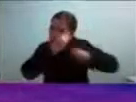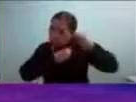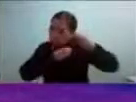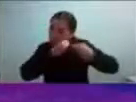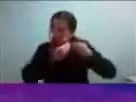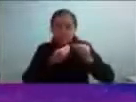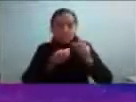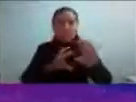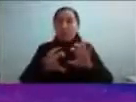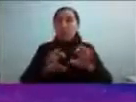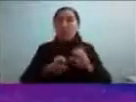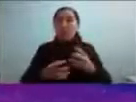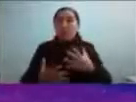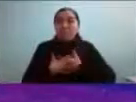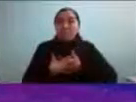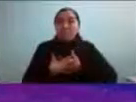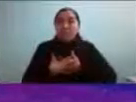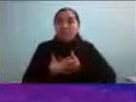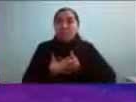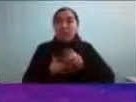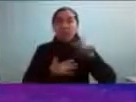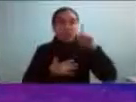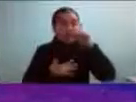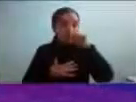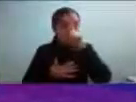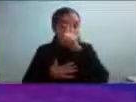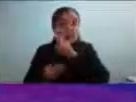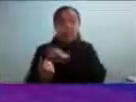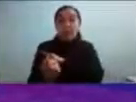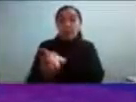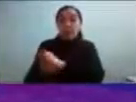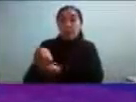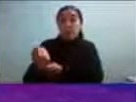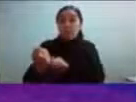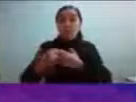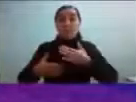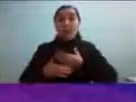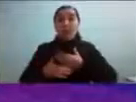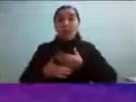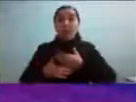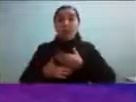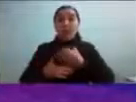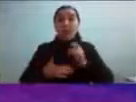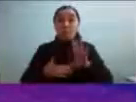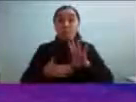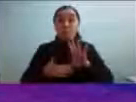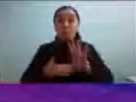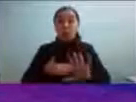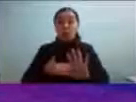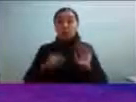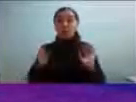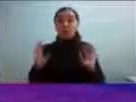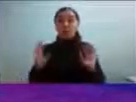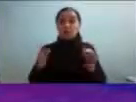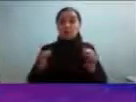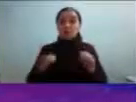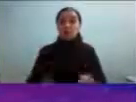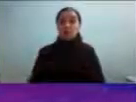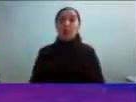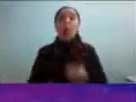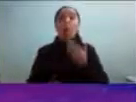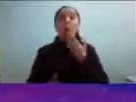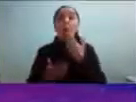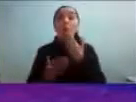cosas que son parte mía dificultades y fortalezas que son entonces en ese momento cuando yo pude aceptar eso en mí